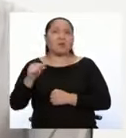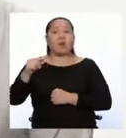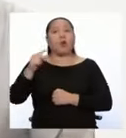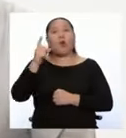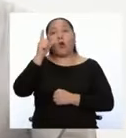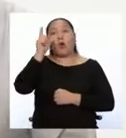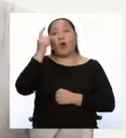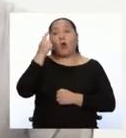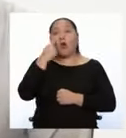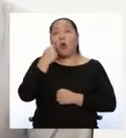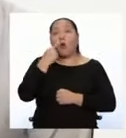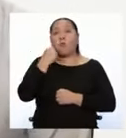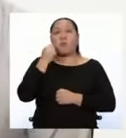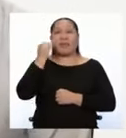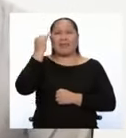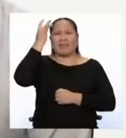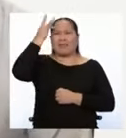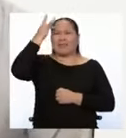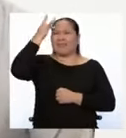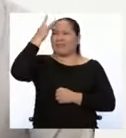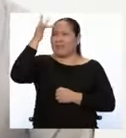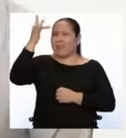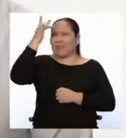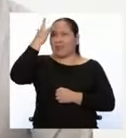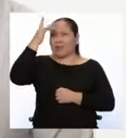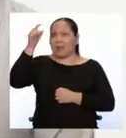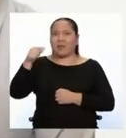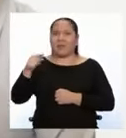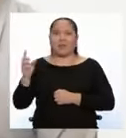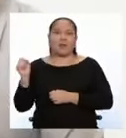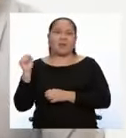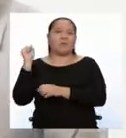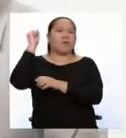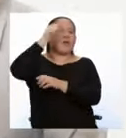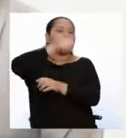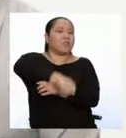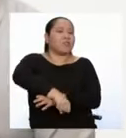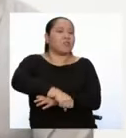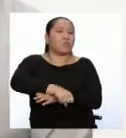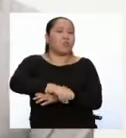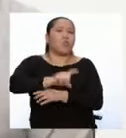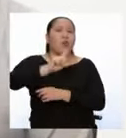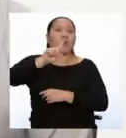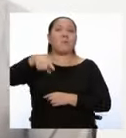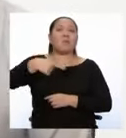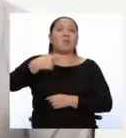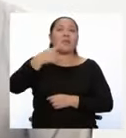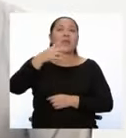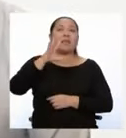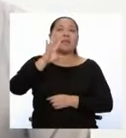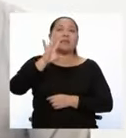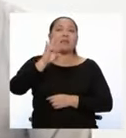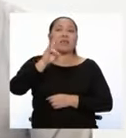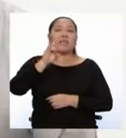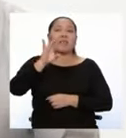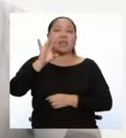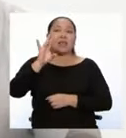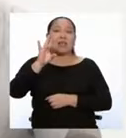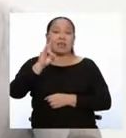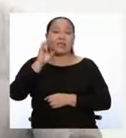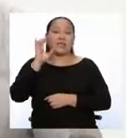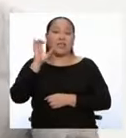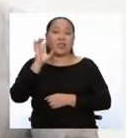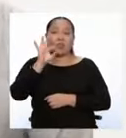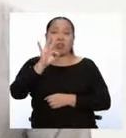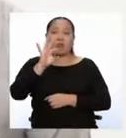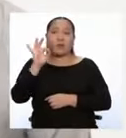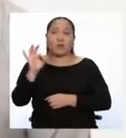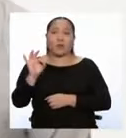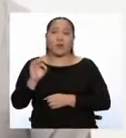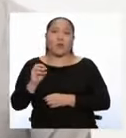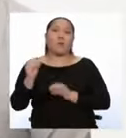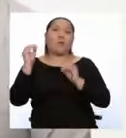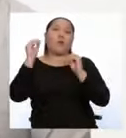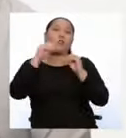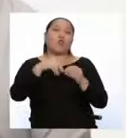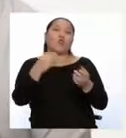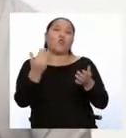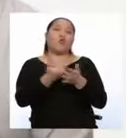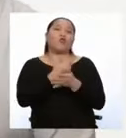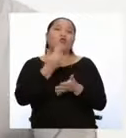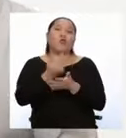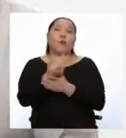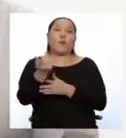aprovechó su popularidad para dar un golpe de estado en 1799, estableciendo un nuevo régimen